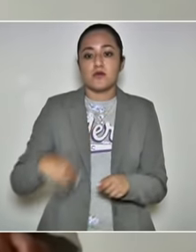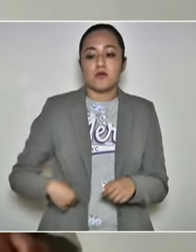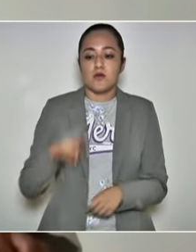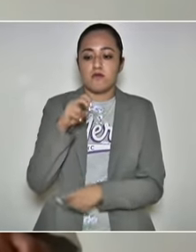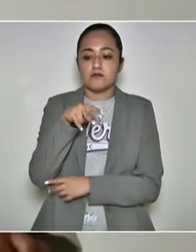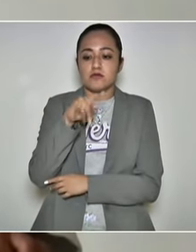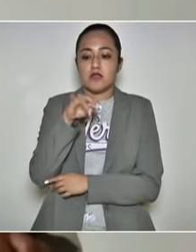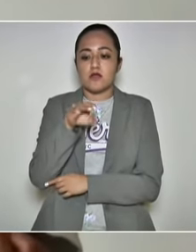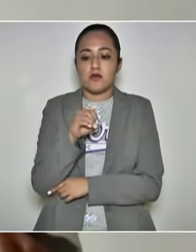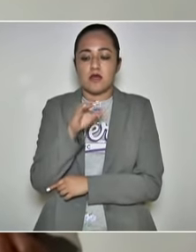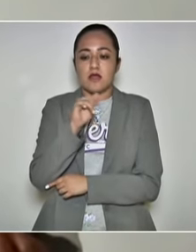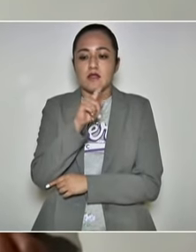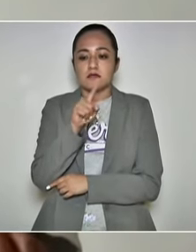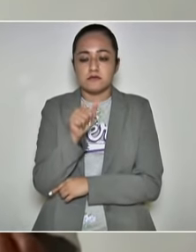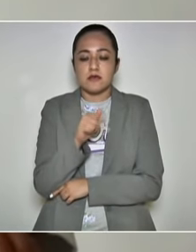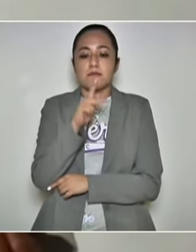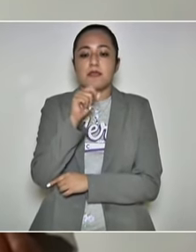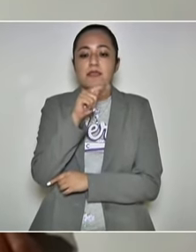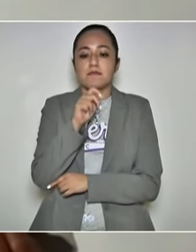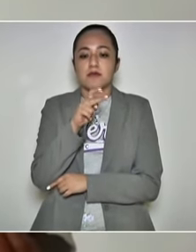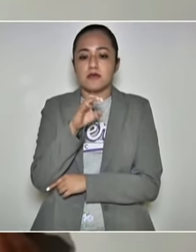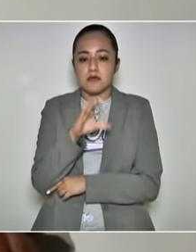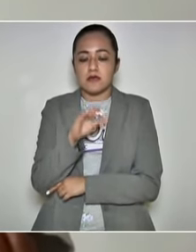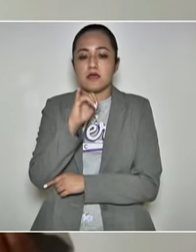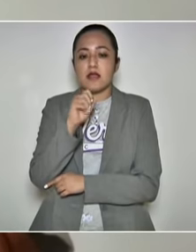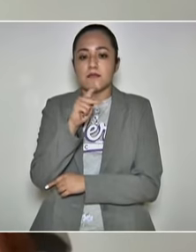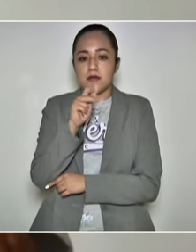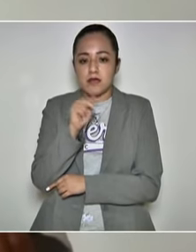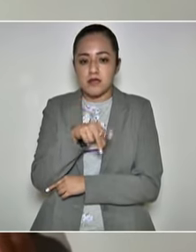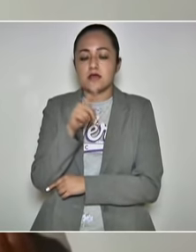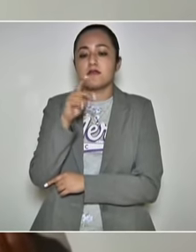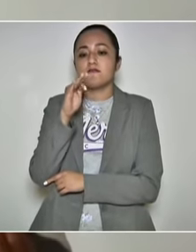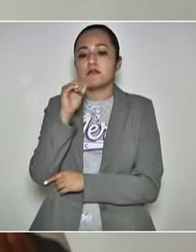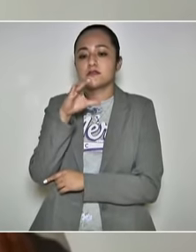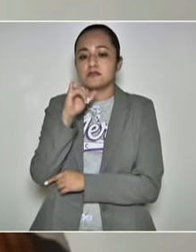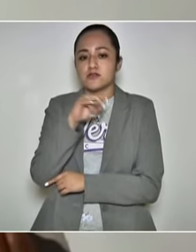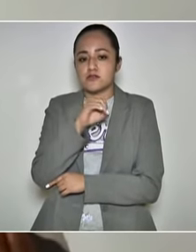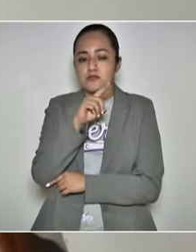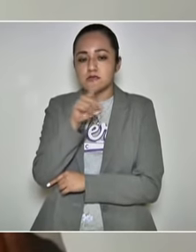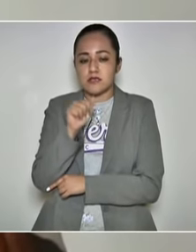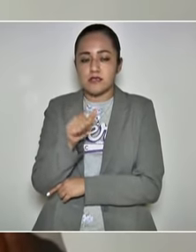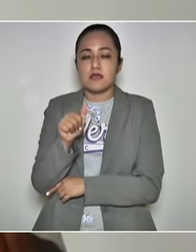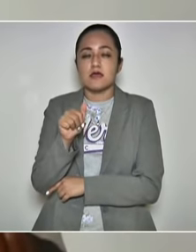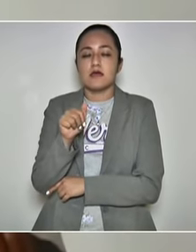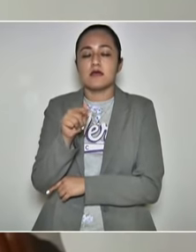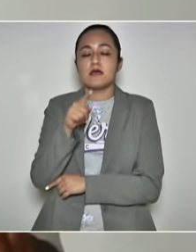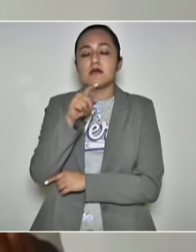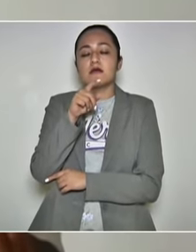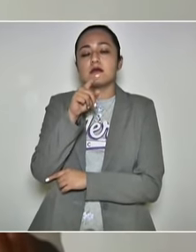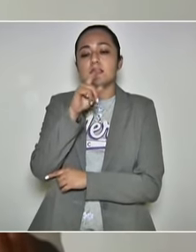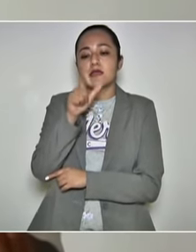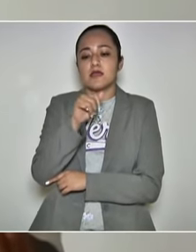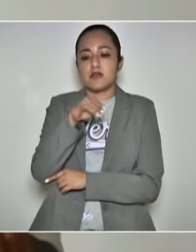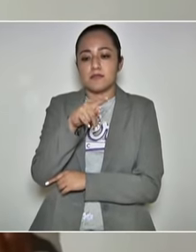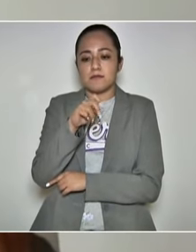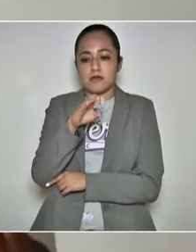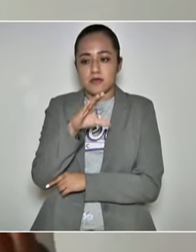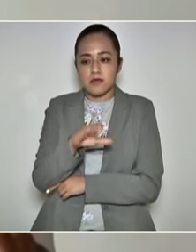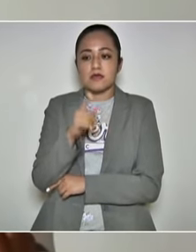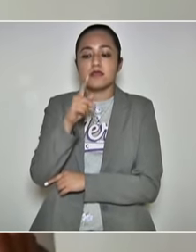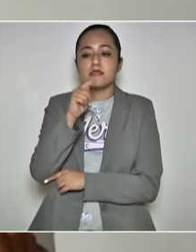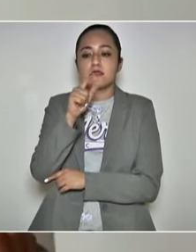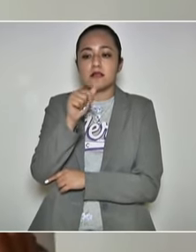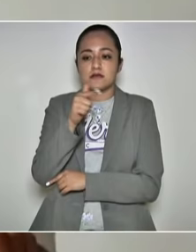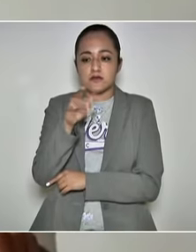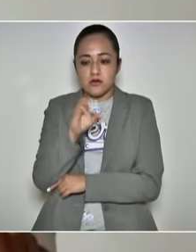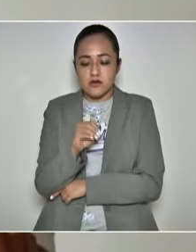Venustiano Carranza, Pantepec, Jalpan, Francisco Zeta Mena, Quicotepec, Tlaxo, Siguateutla,